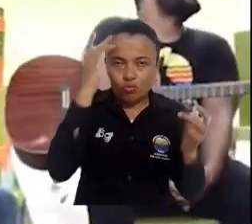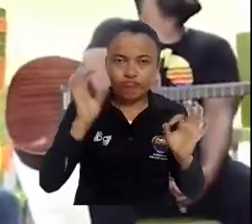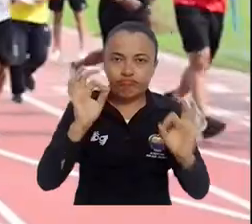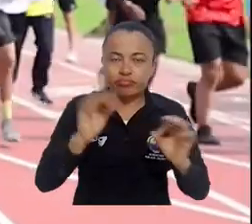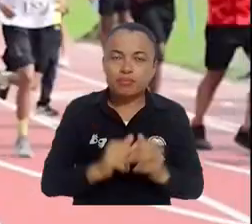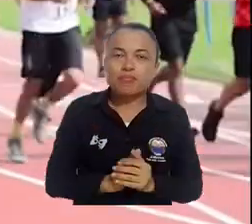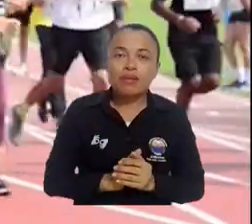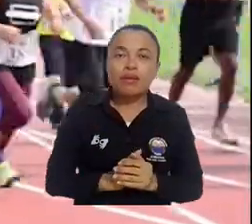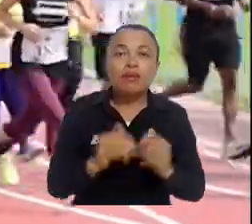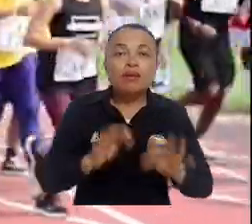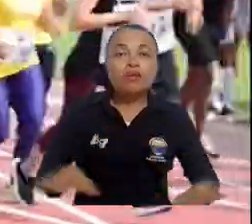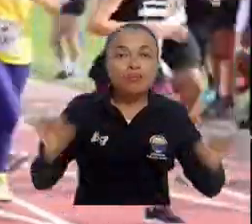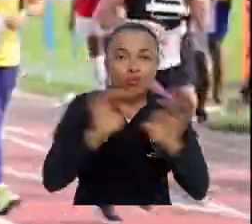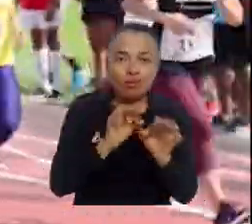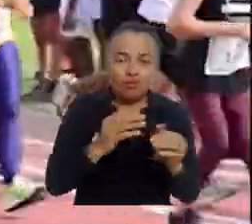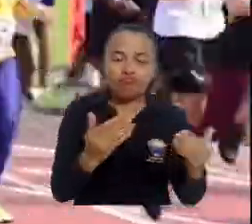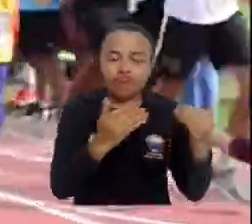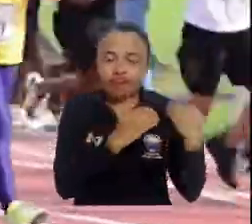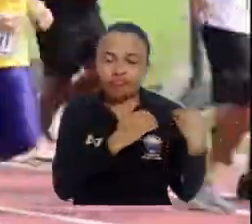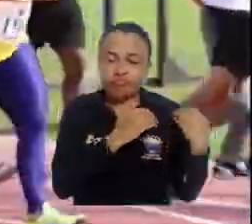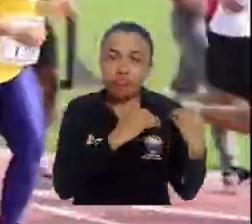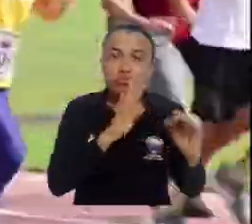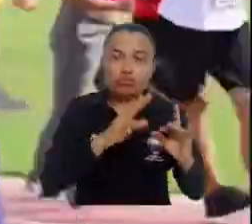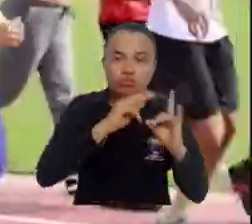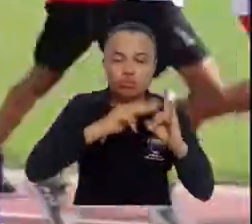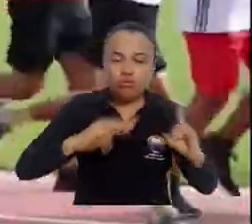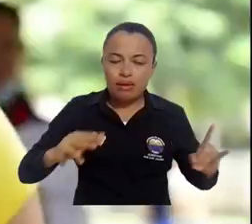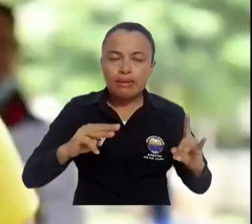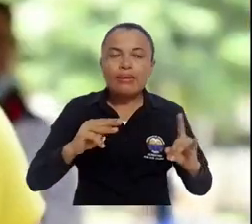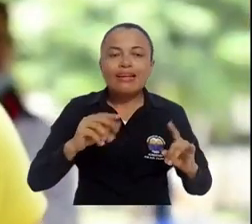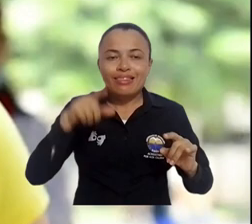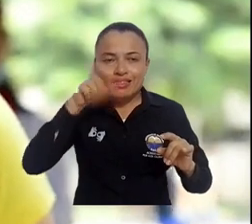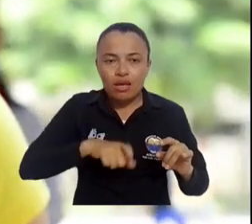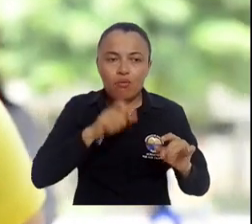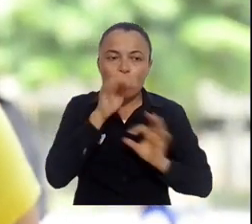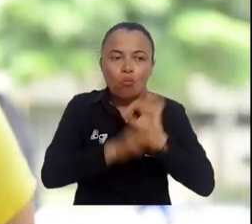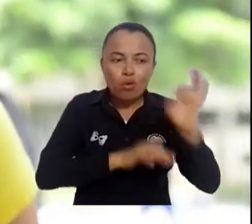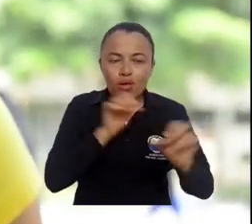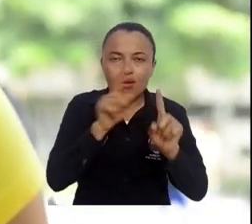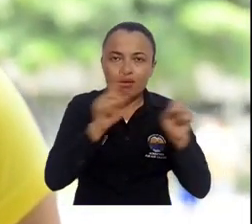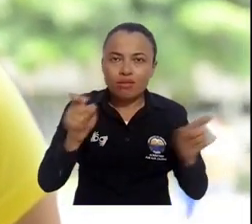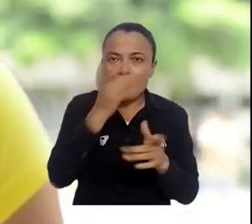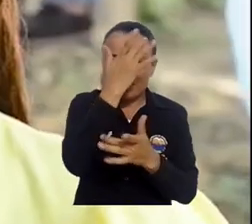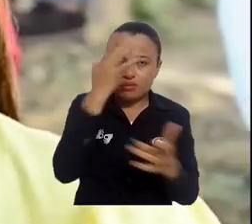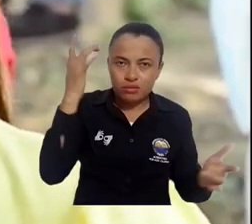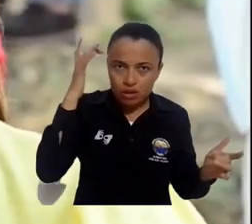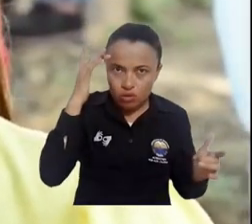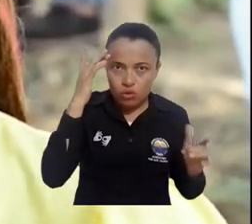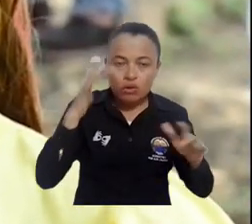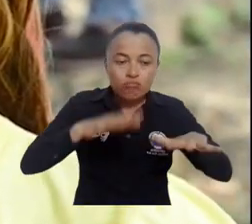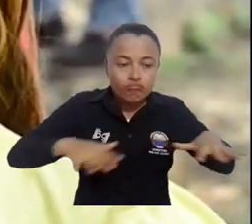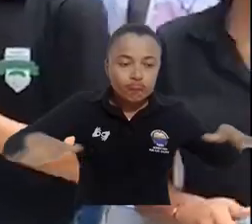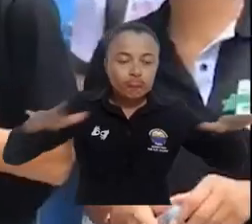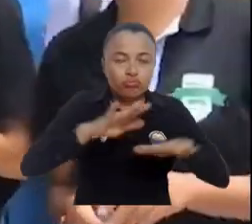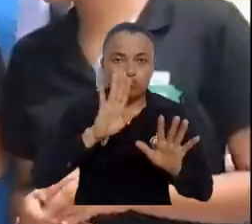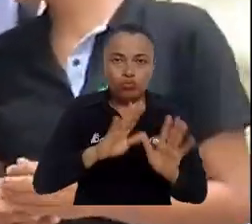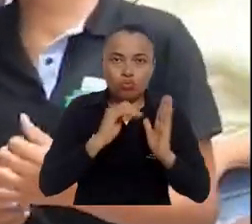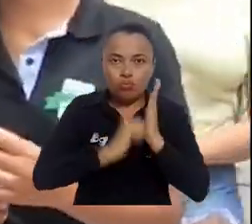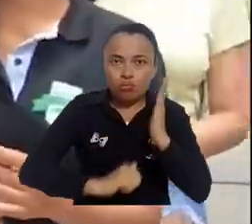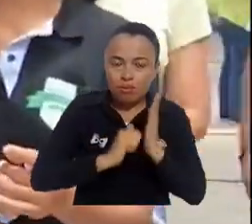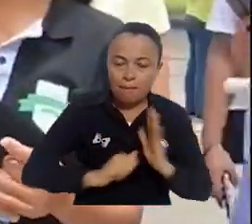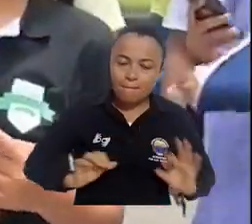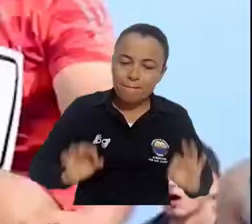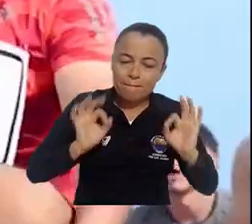responsabilidad que implica ser referente a nivel regional, UNI Magdalena continúa comprometida liderando iniciativas para mantener un campus